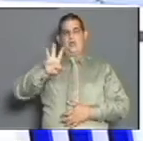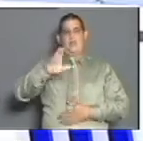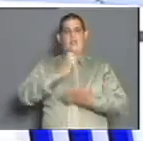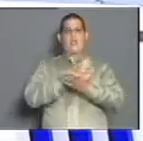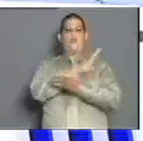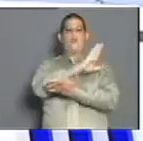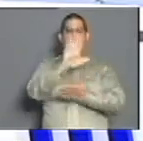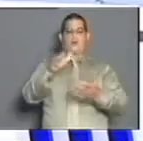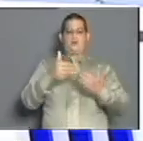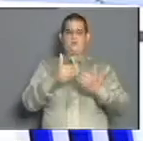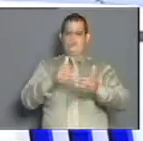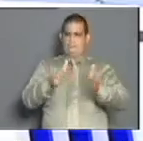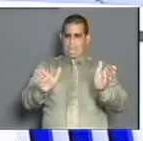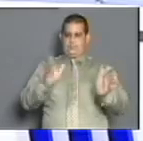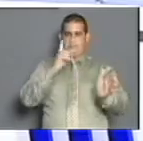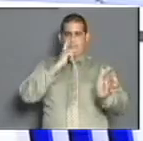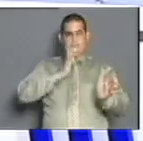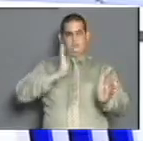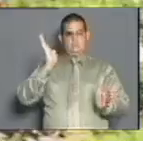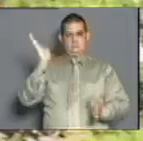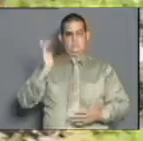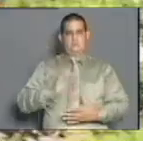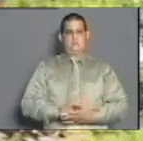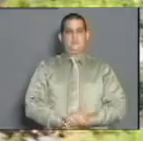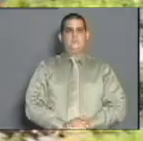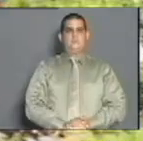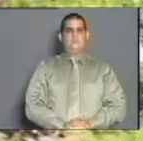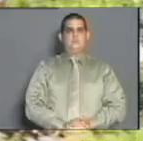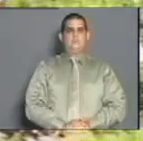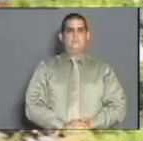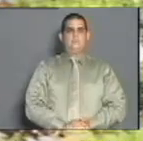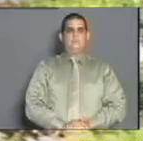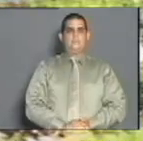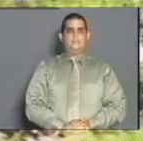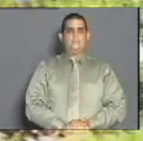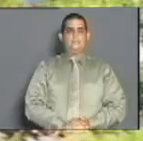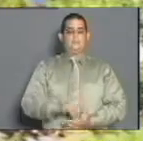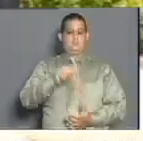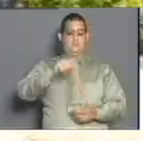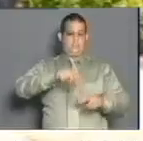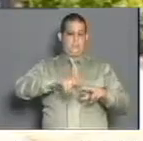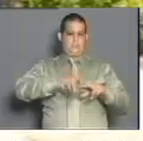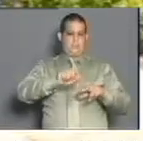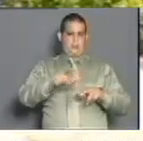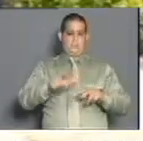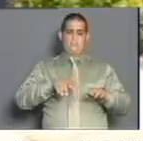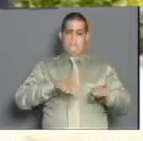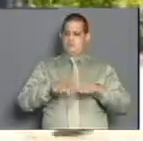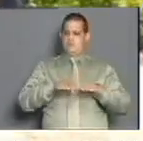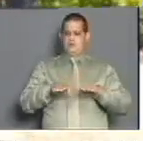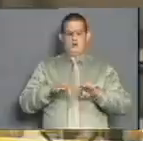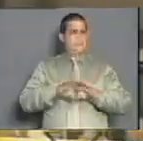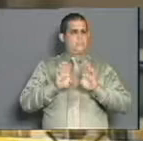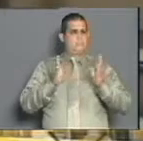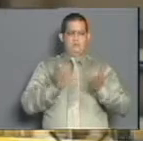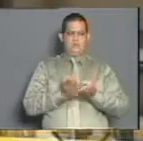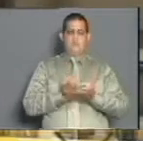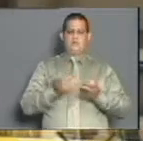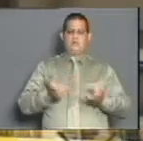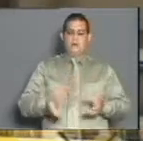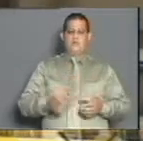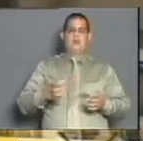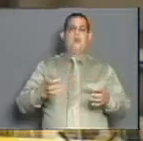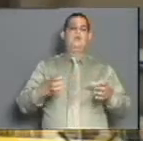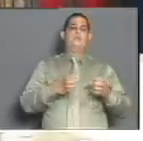aquí en Holguín. Claudia Maracruz tiene los detalles. En la provincia de Holguín se alistan las condiciones para recibir al